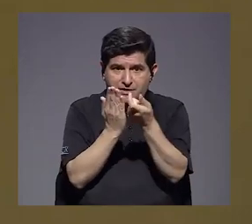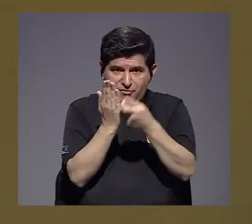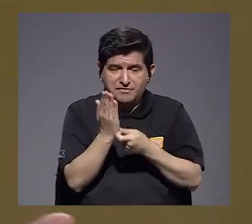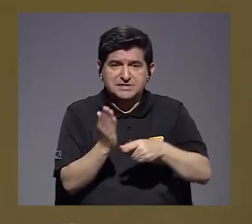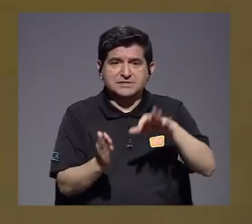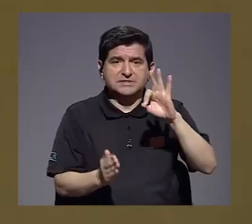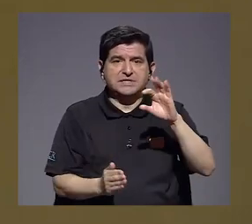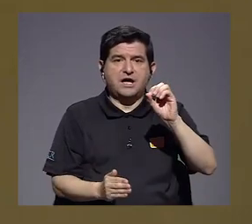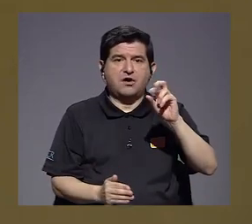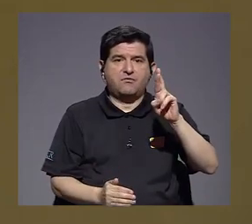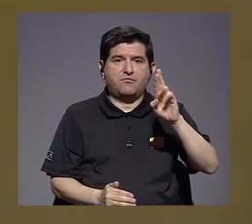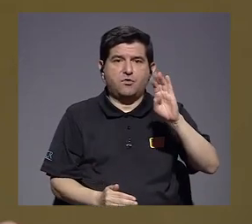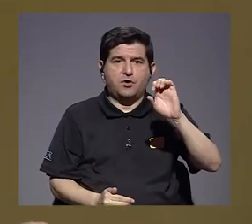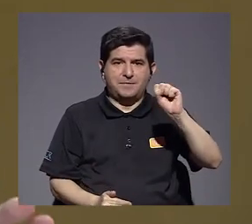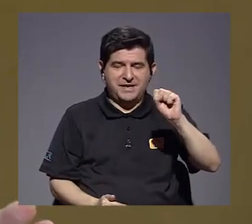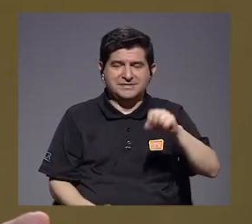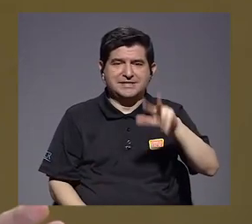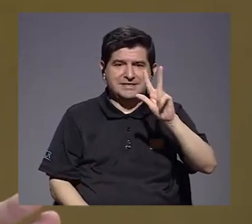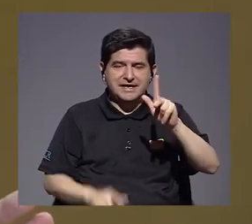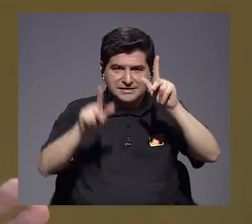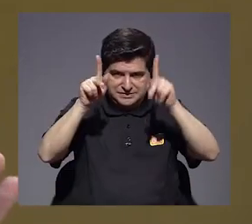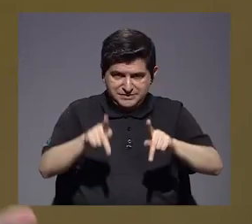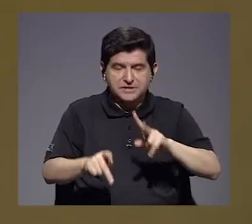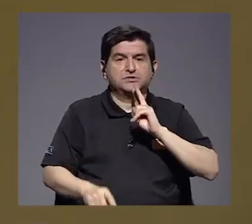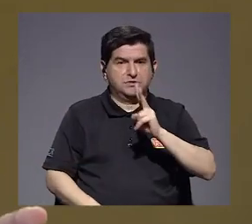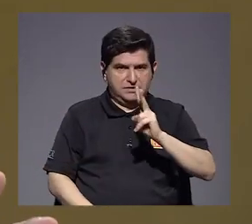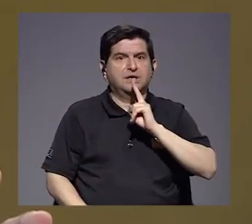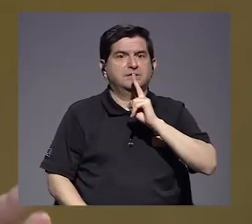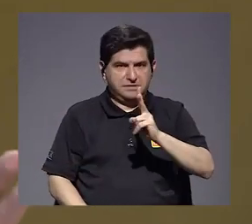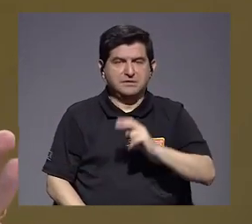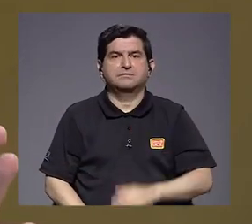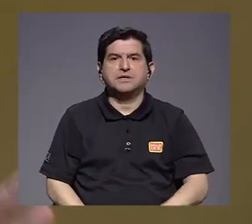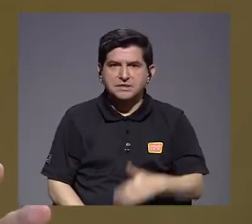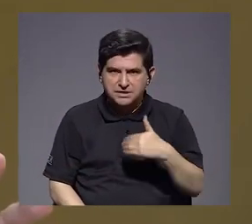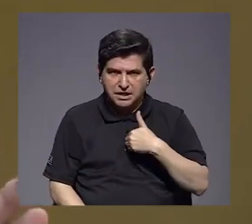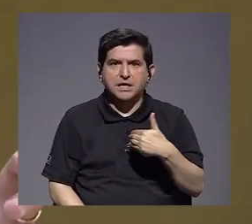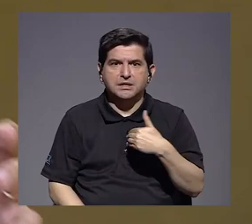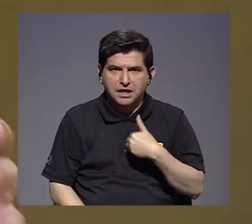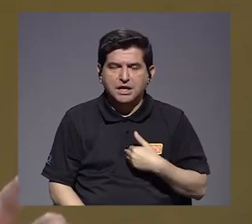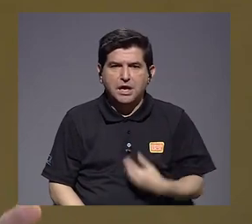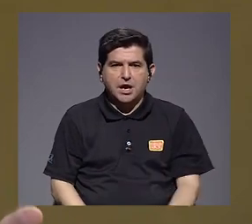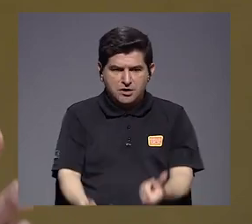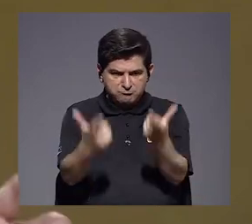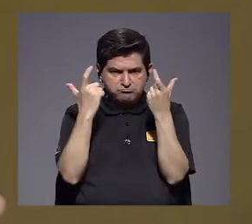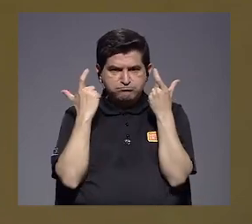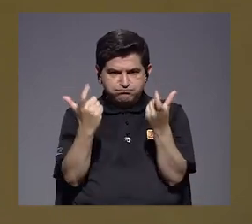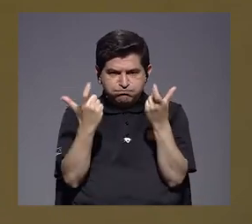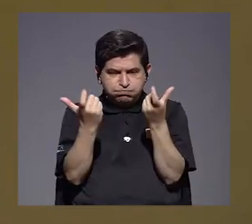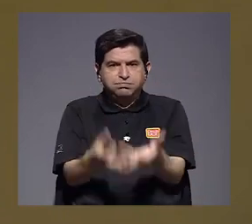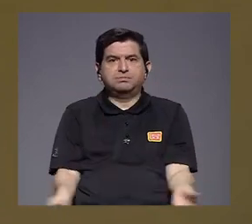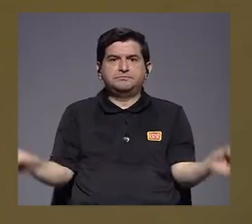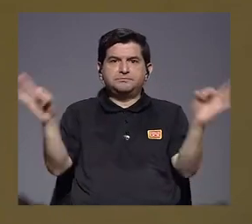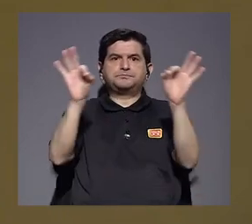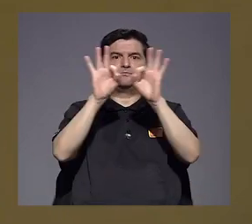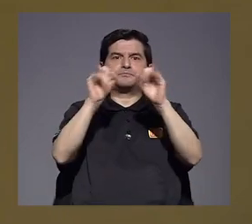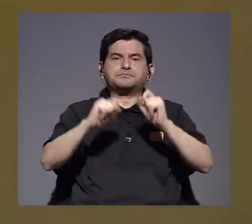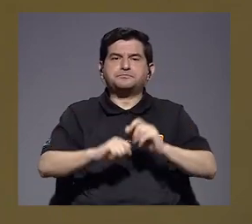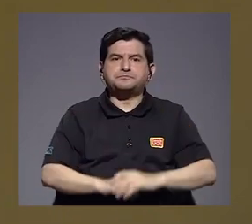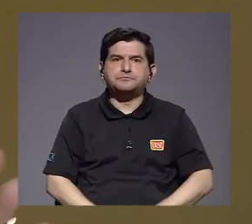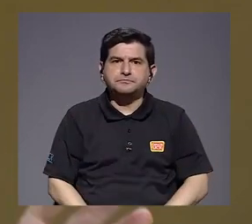aparecen tres personas que verdaderamente tienen una acumulación de la riqueza importante.